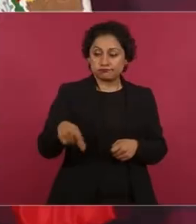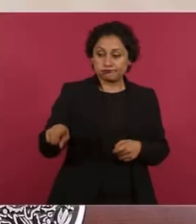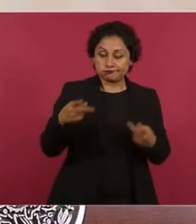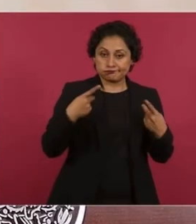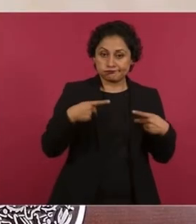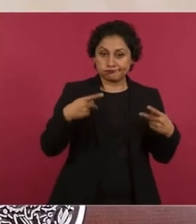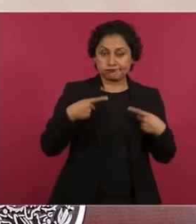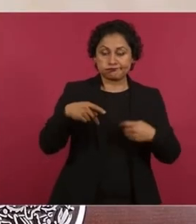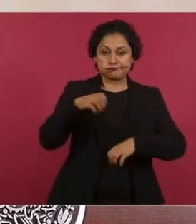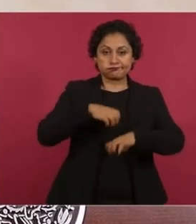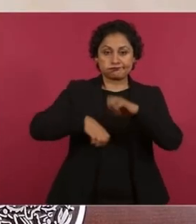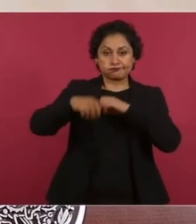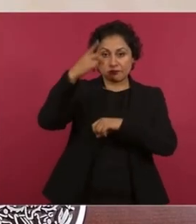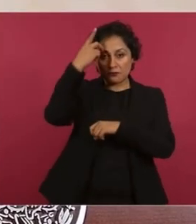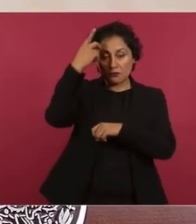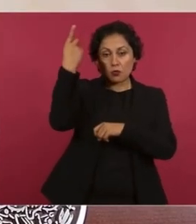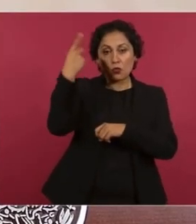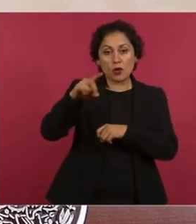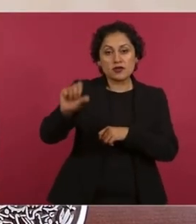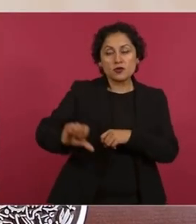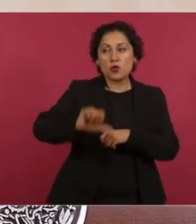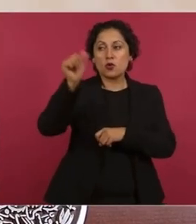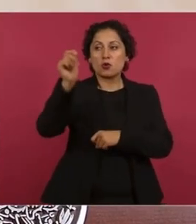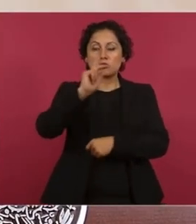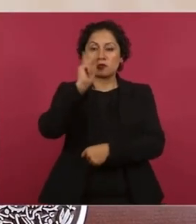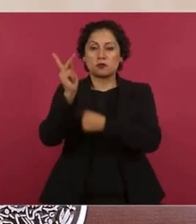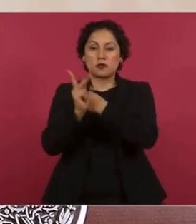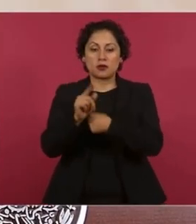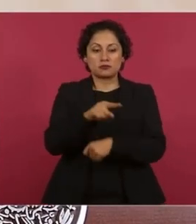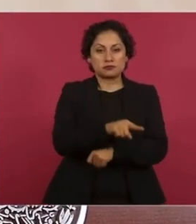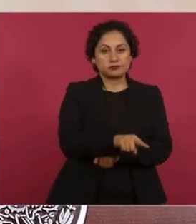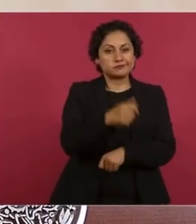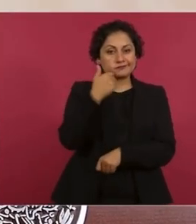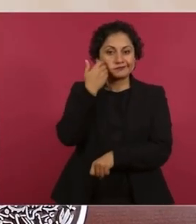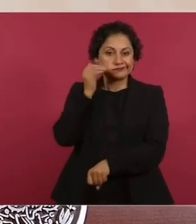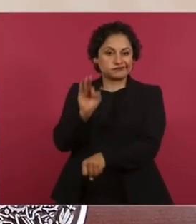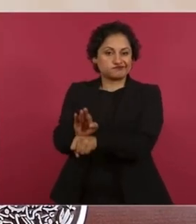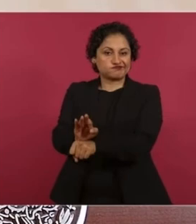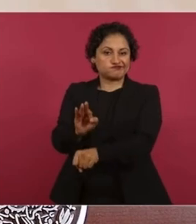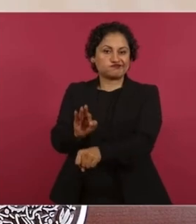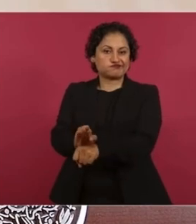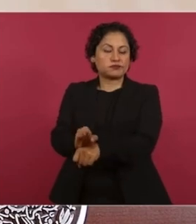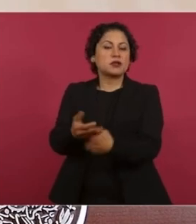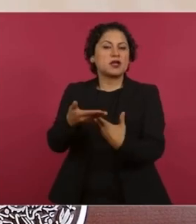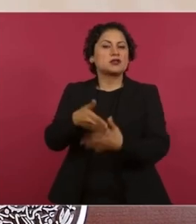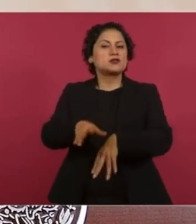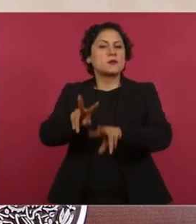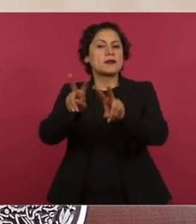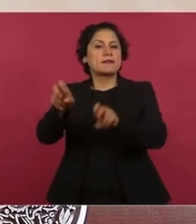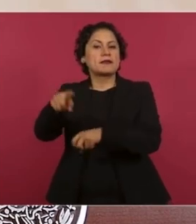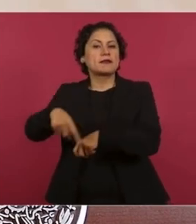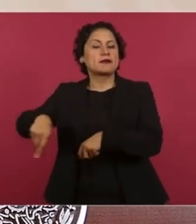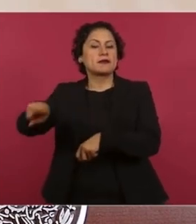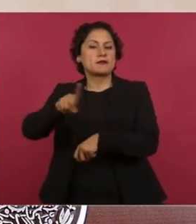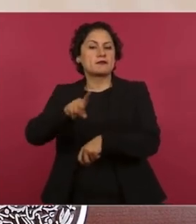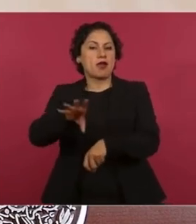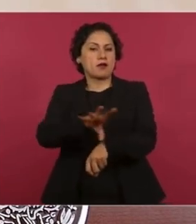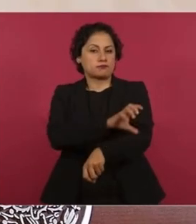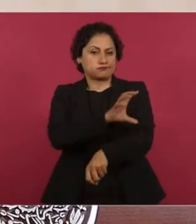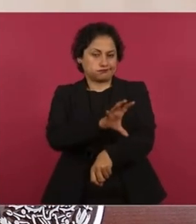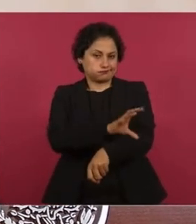sobre todo extranjeras, en todo lo que tiene que ver con la industria eléctrica. Y ahora,